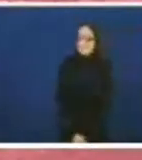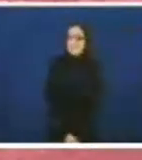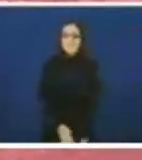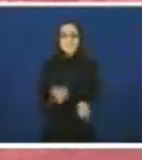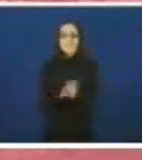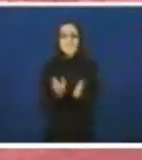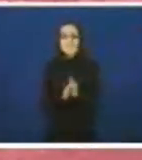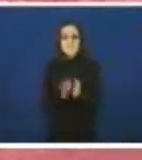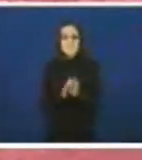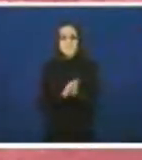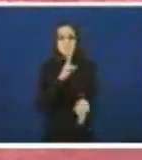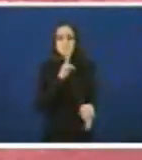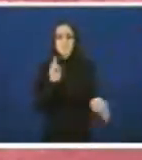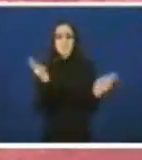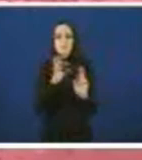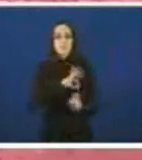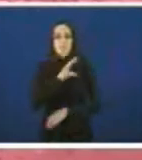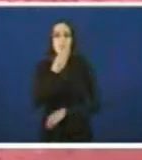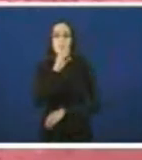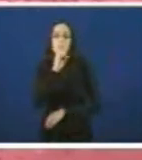Replica da señora Búza Santiago.